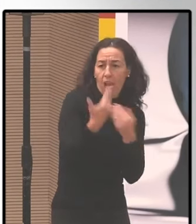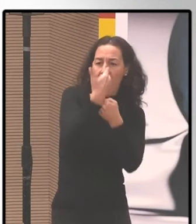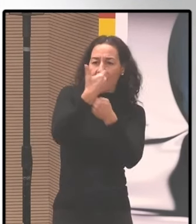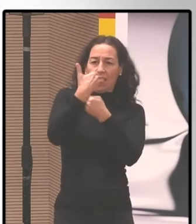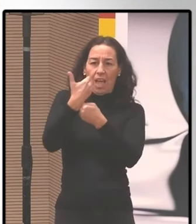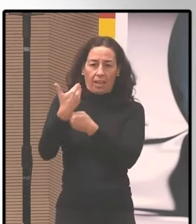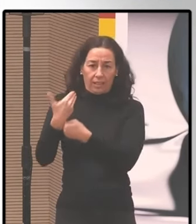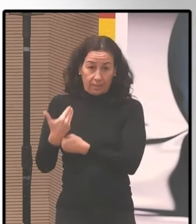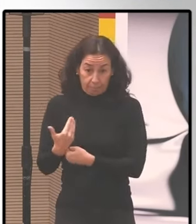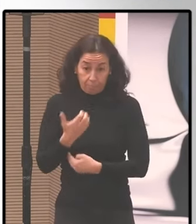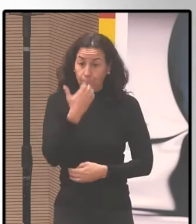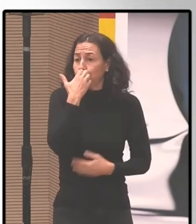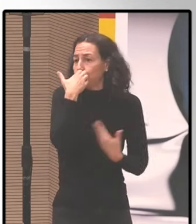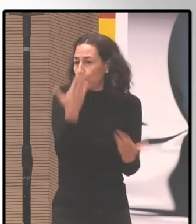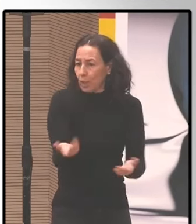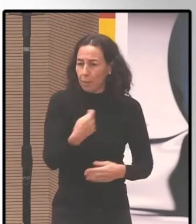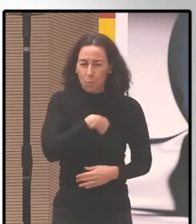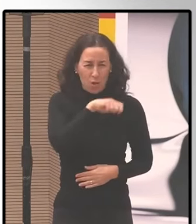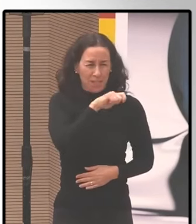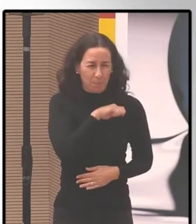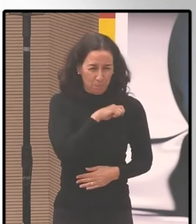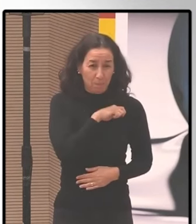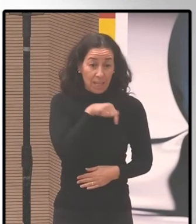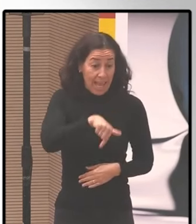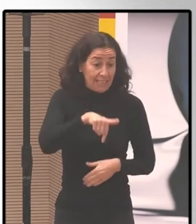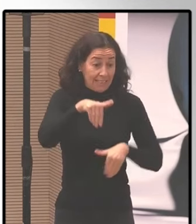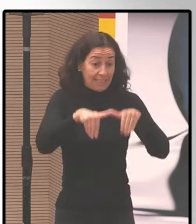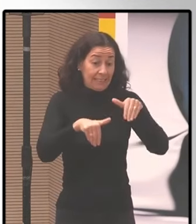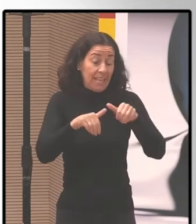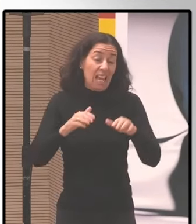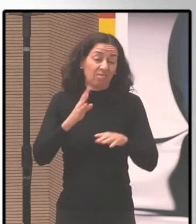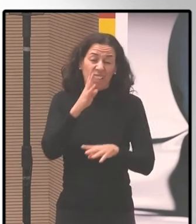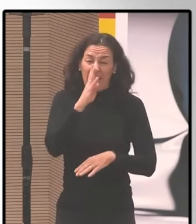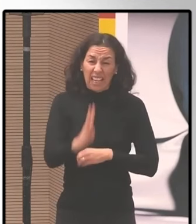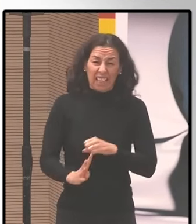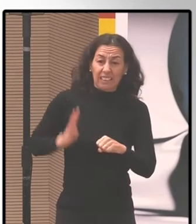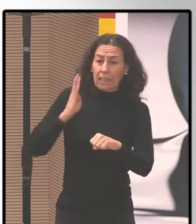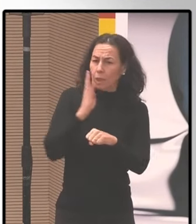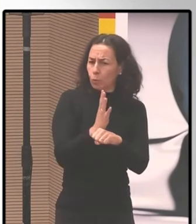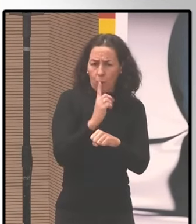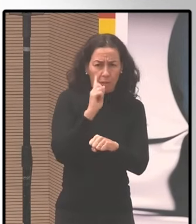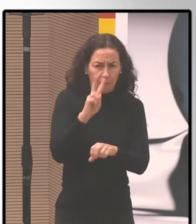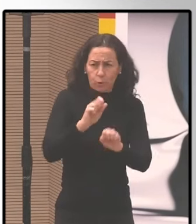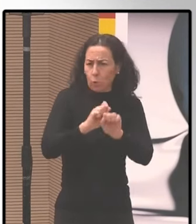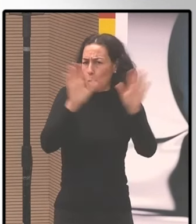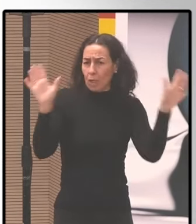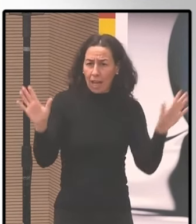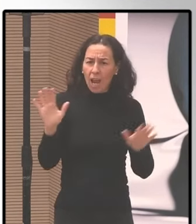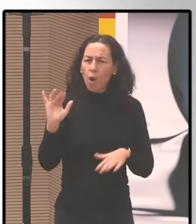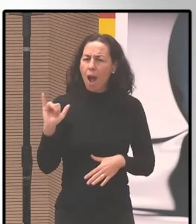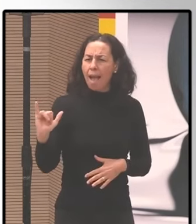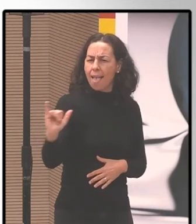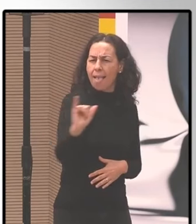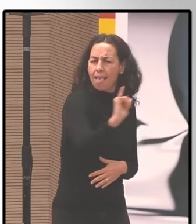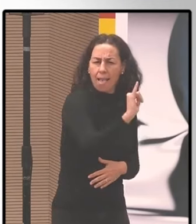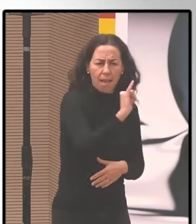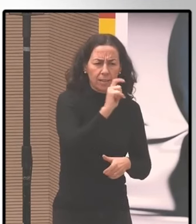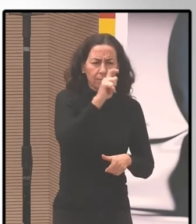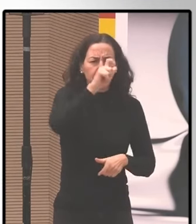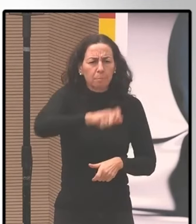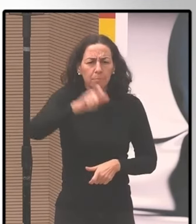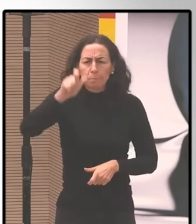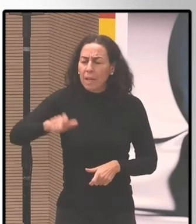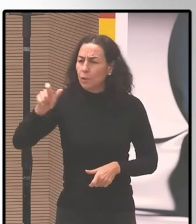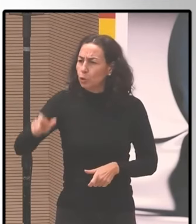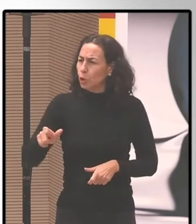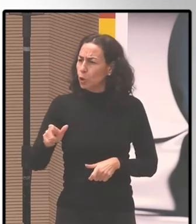en España por ejemplo en esta legislatura lo hemos visto muy claramente existe un montón de gente una gran cantidad de